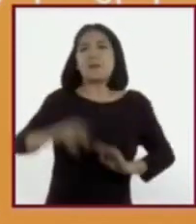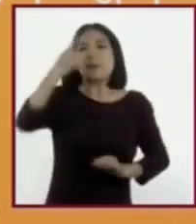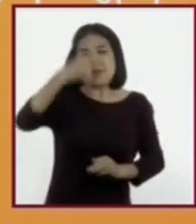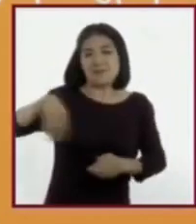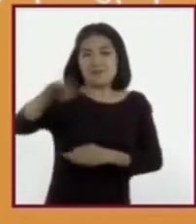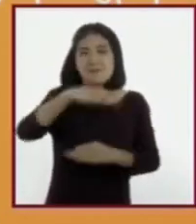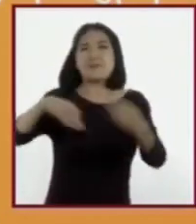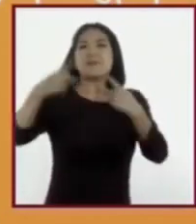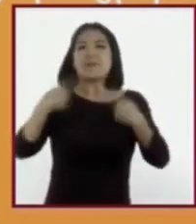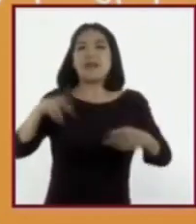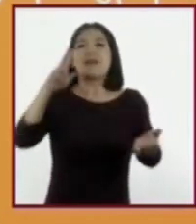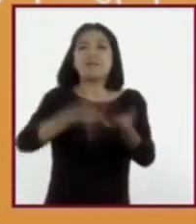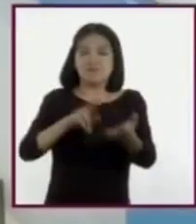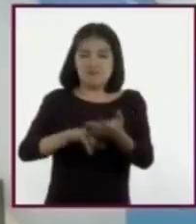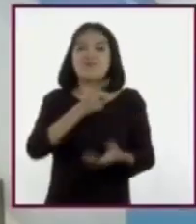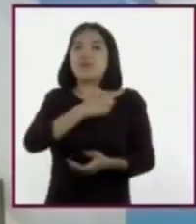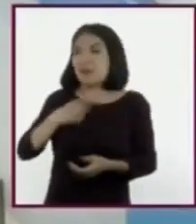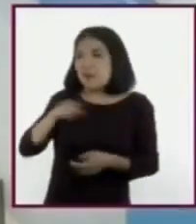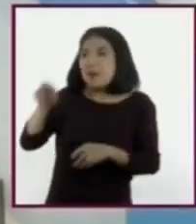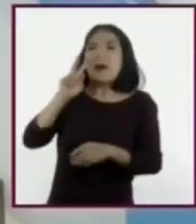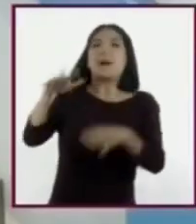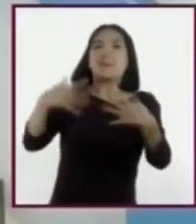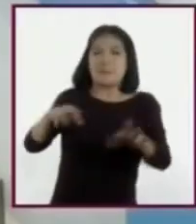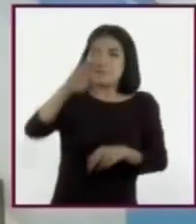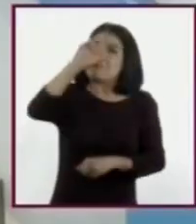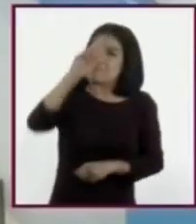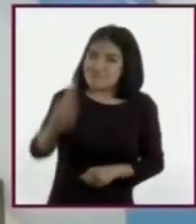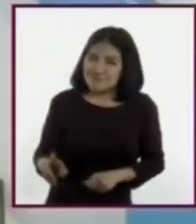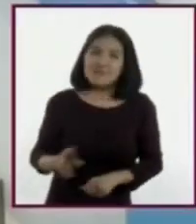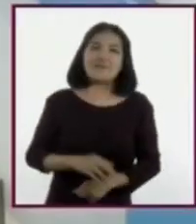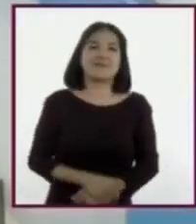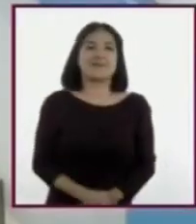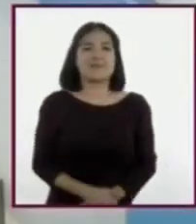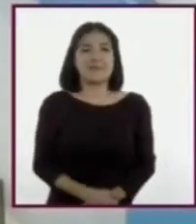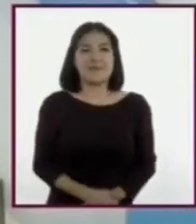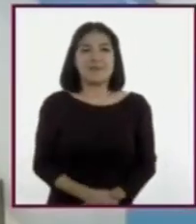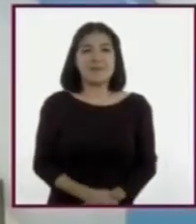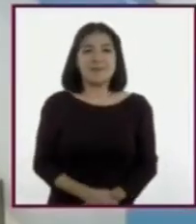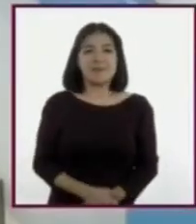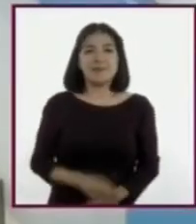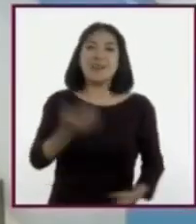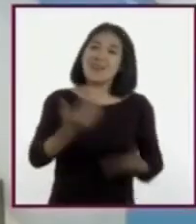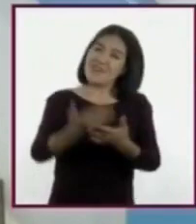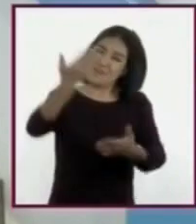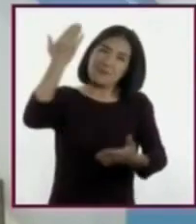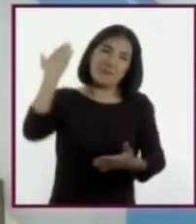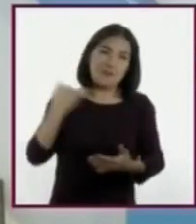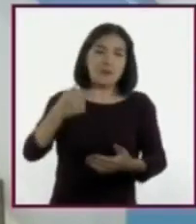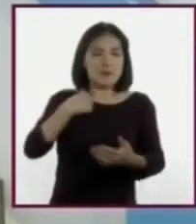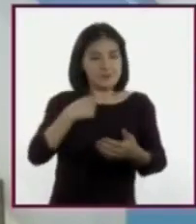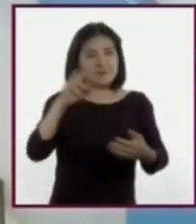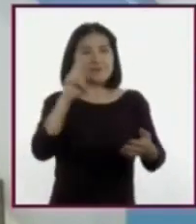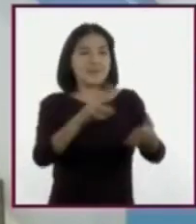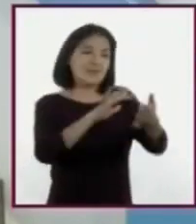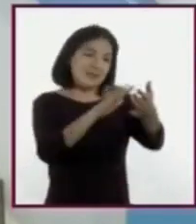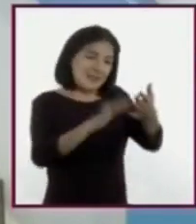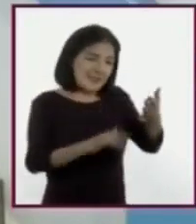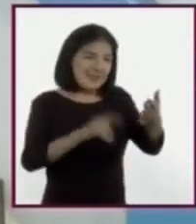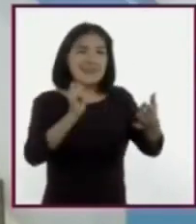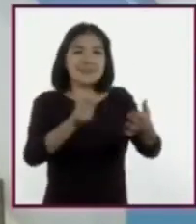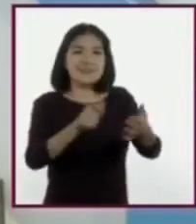aprenderán a respetarte. Hace tiempo leí en un artículo que la sexualidad